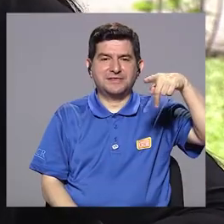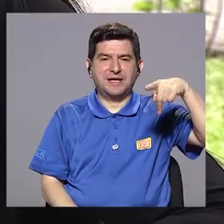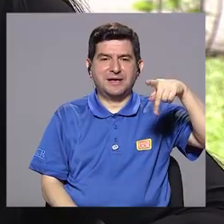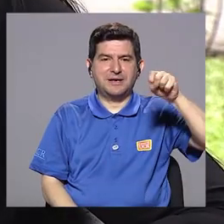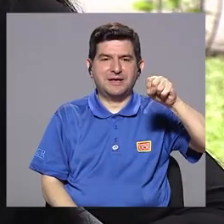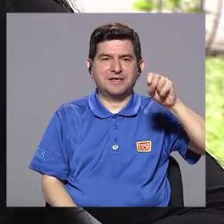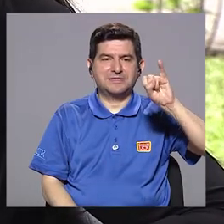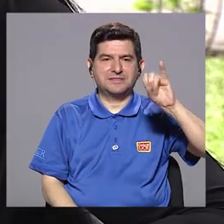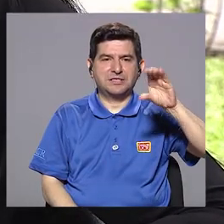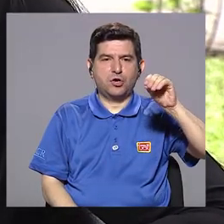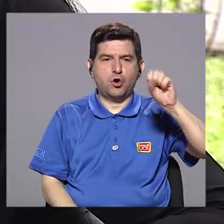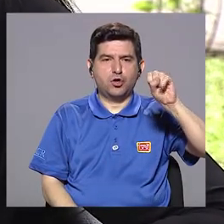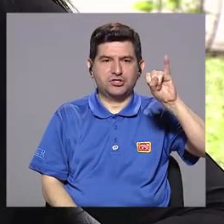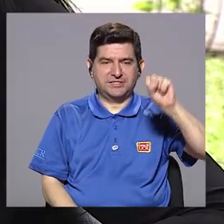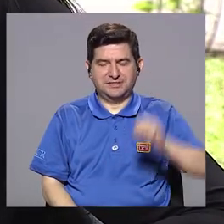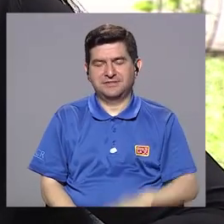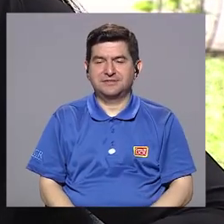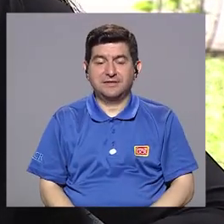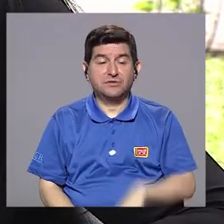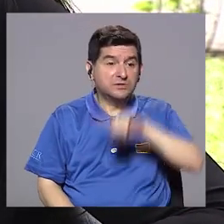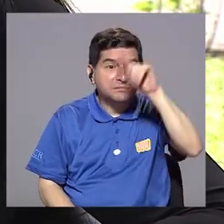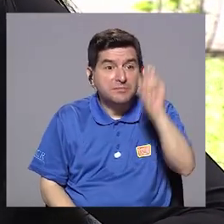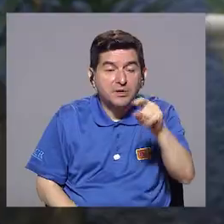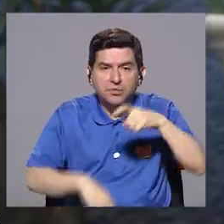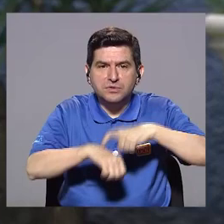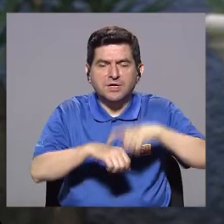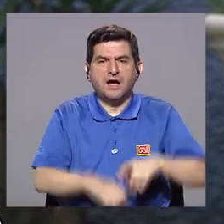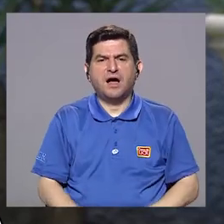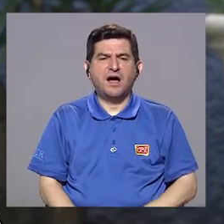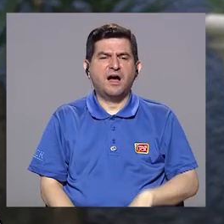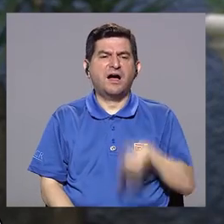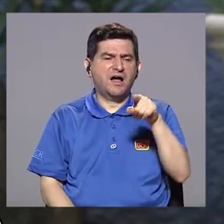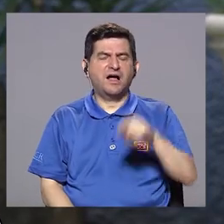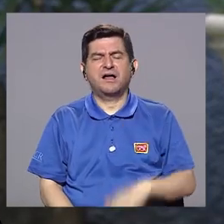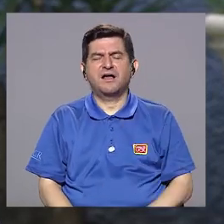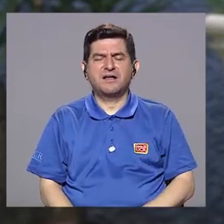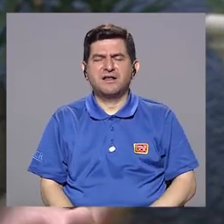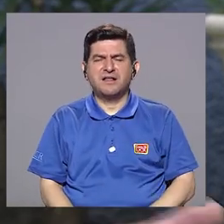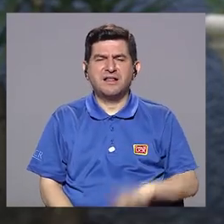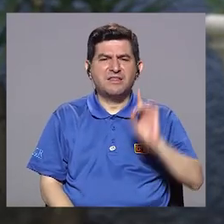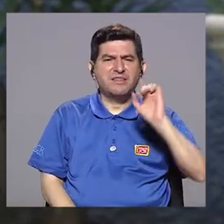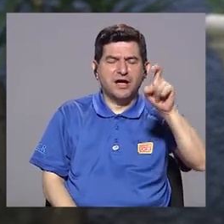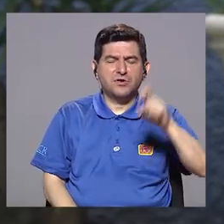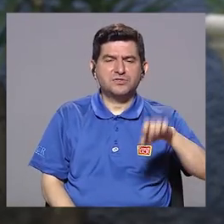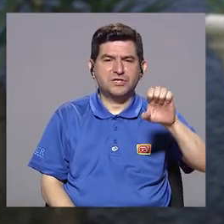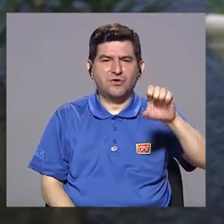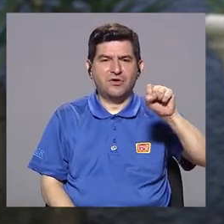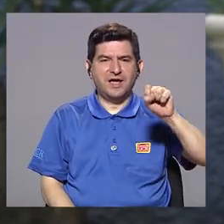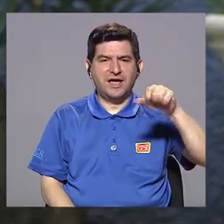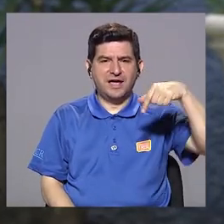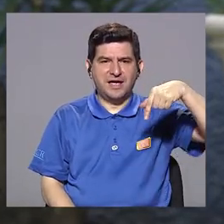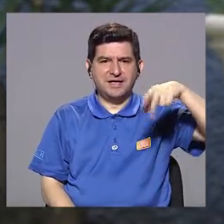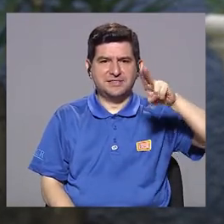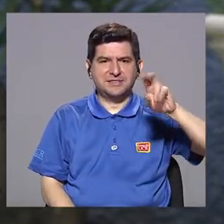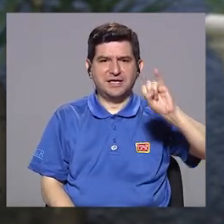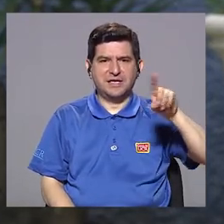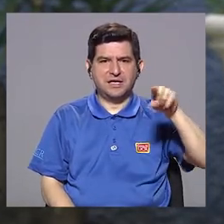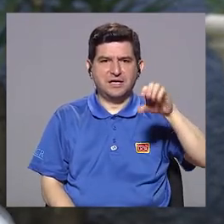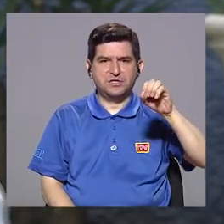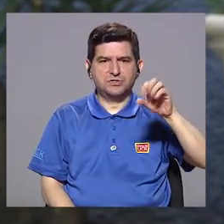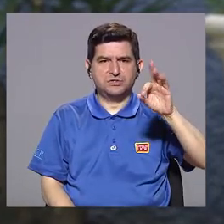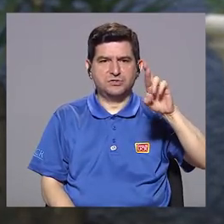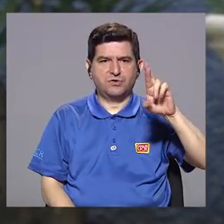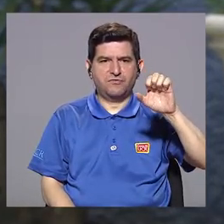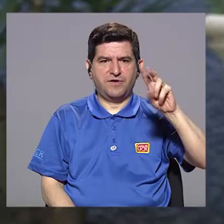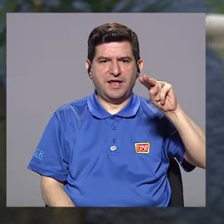puede venir una manía psicótica. Y van, consultan y se les diagnostica como esquizofrenia. Y ese sí que es un diagnóstico que no tiene tratamiento